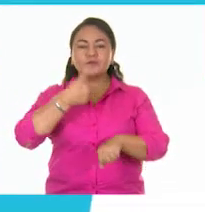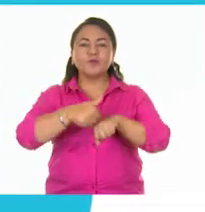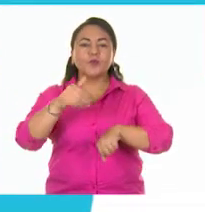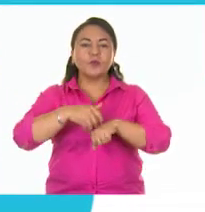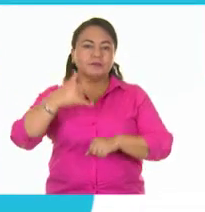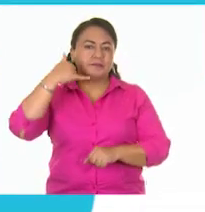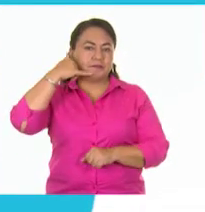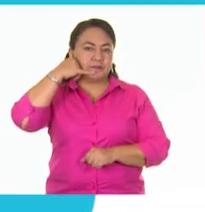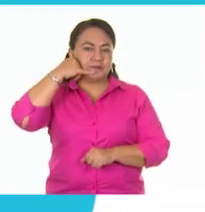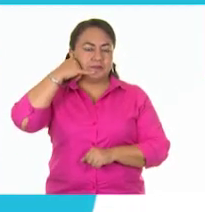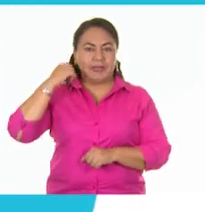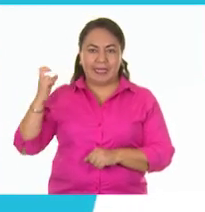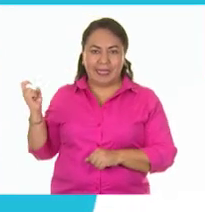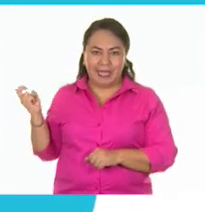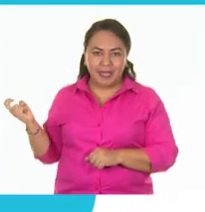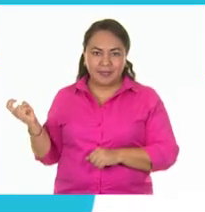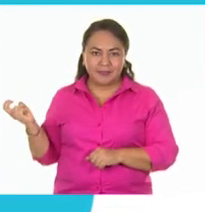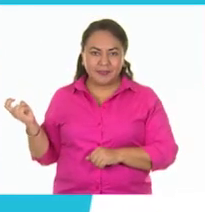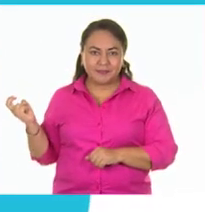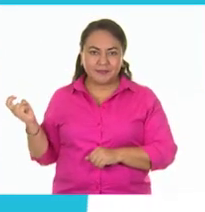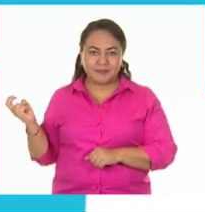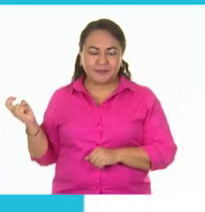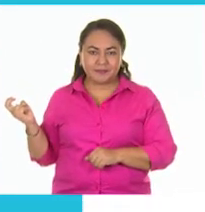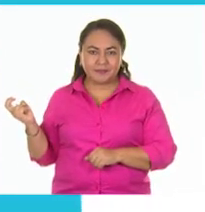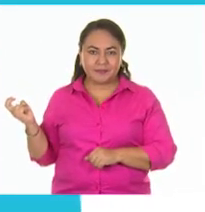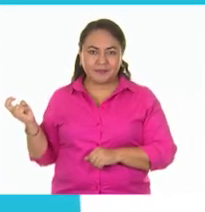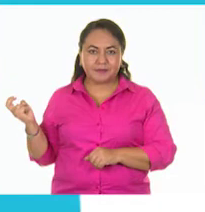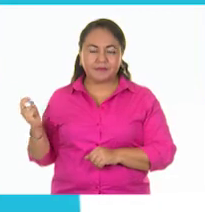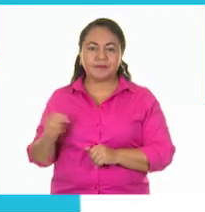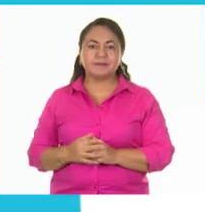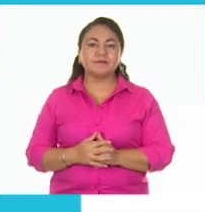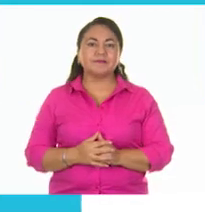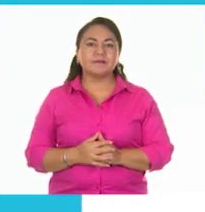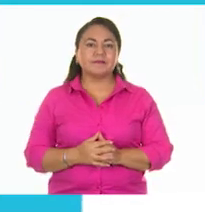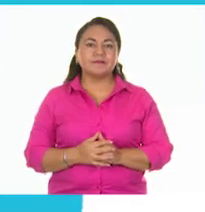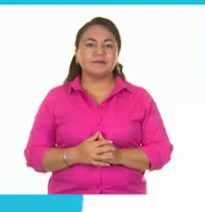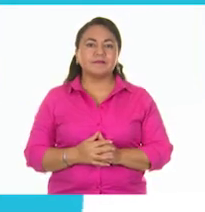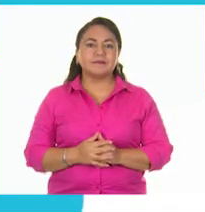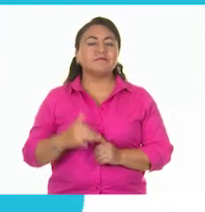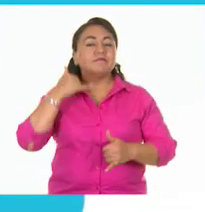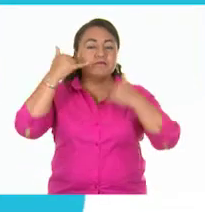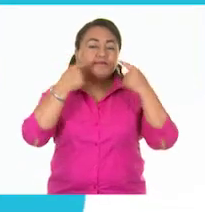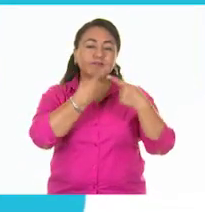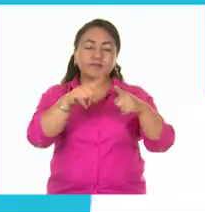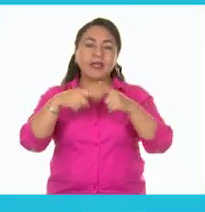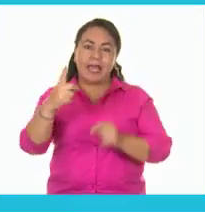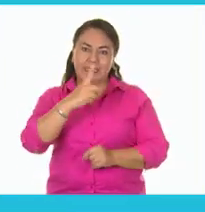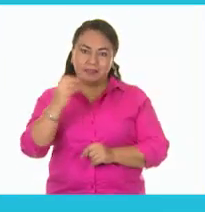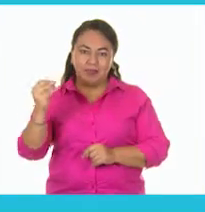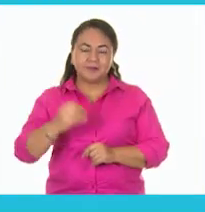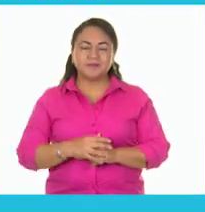teléfono 5541-7204-13, 100 líneas.